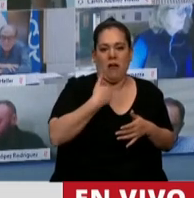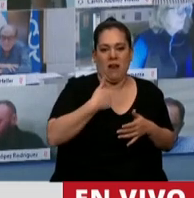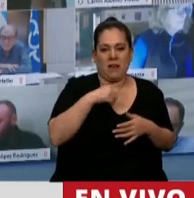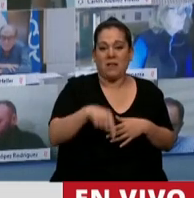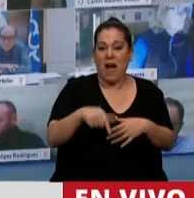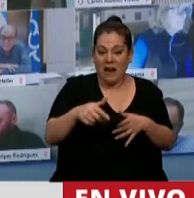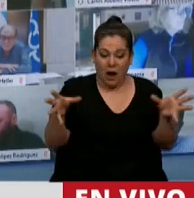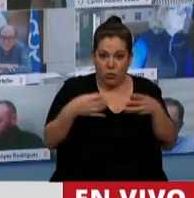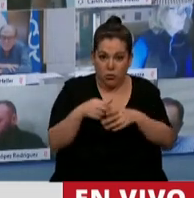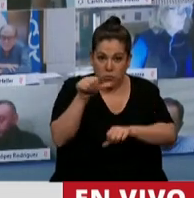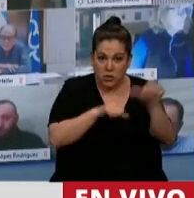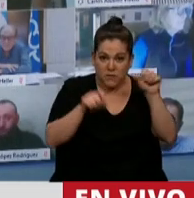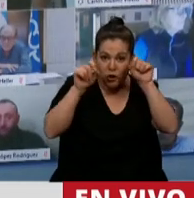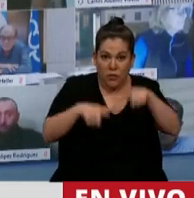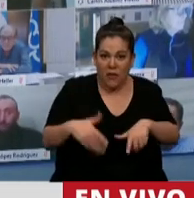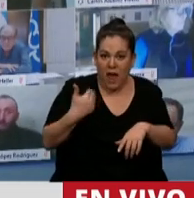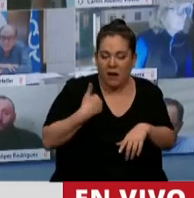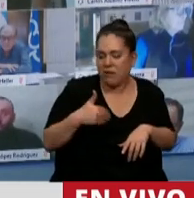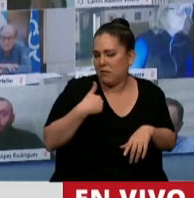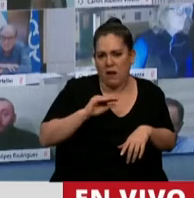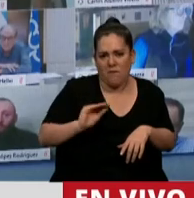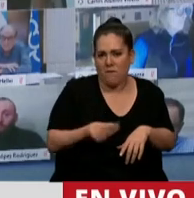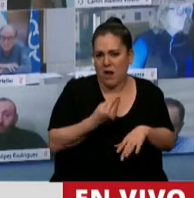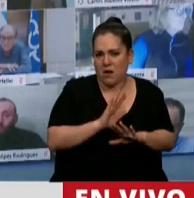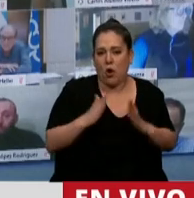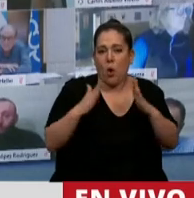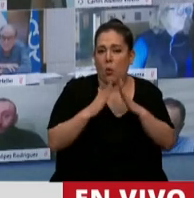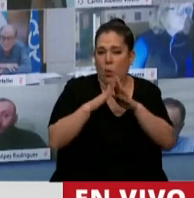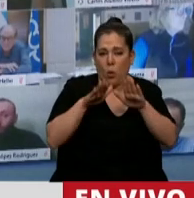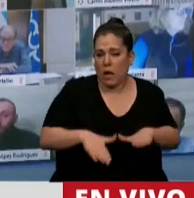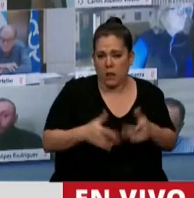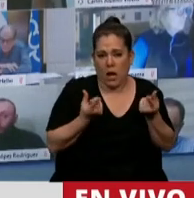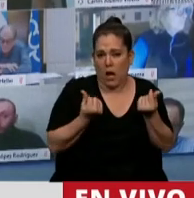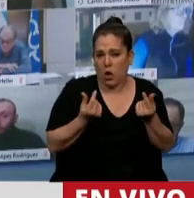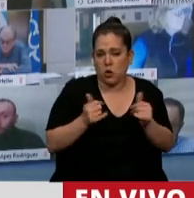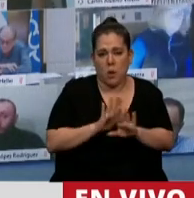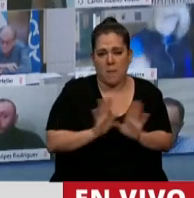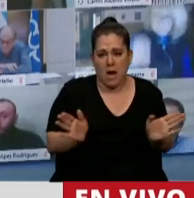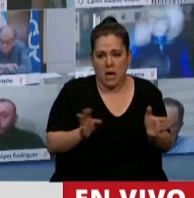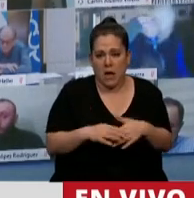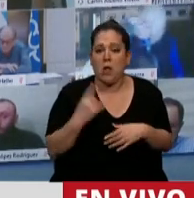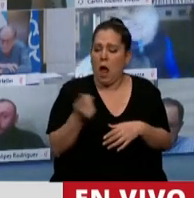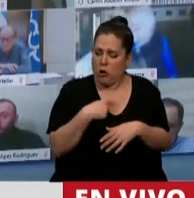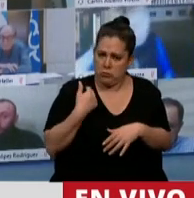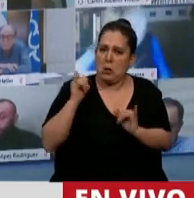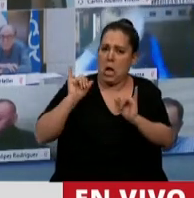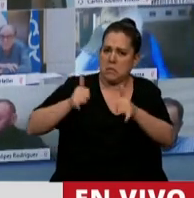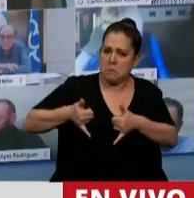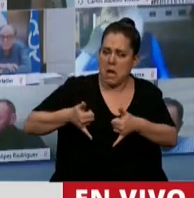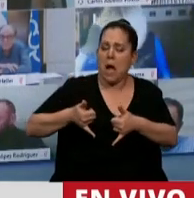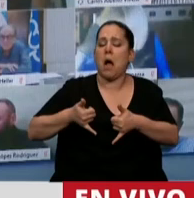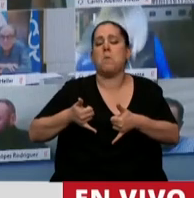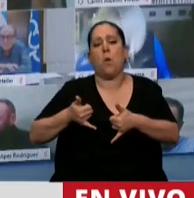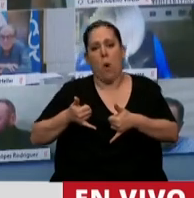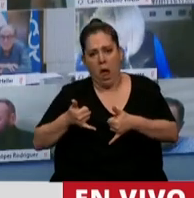científicos fracasó, hizo una cuarentena que no sirvió absolutamente para nada. Y en este marco nosotros aceptamos esta suerte